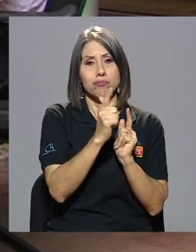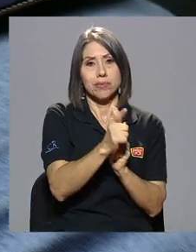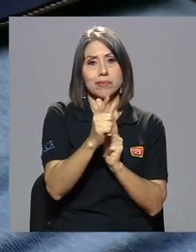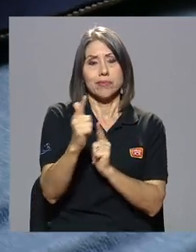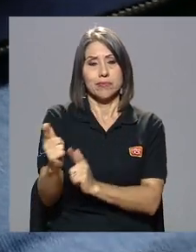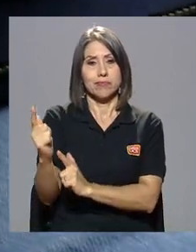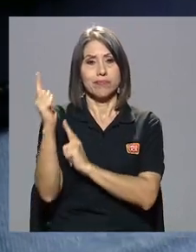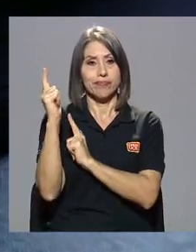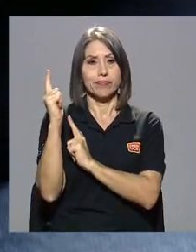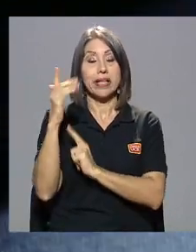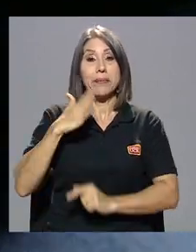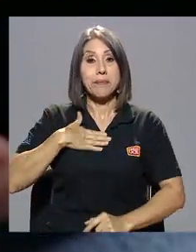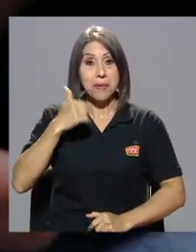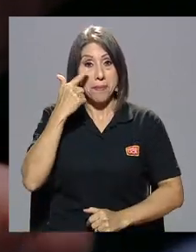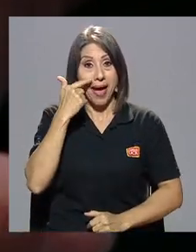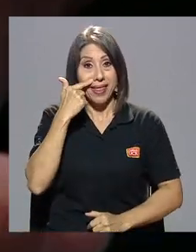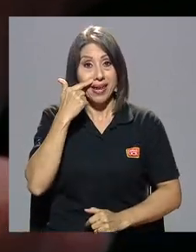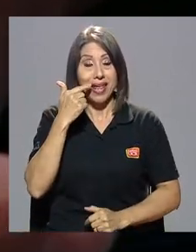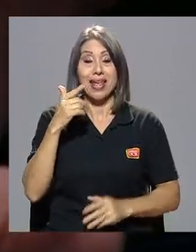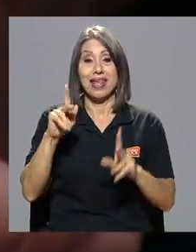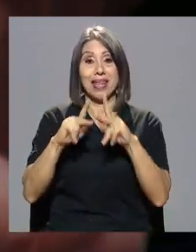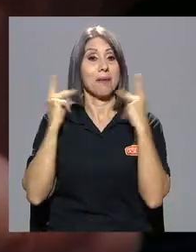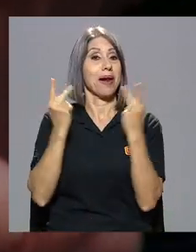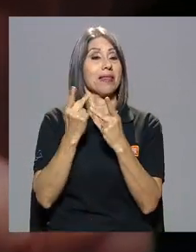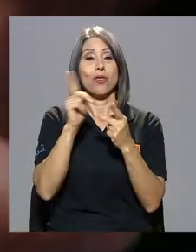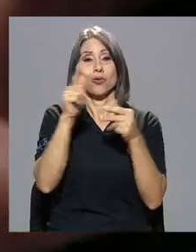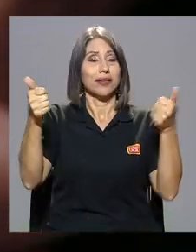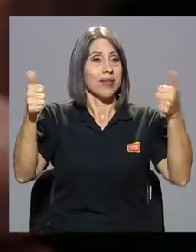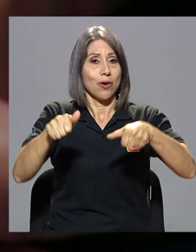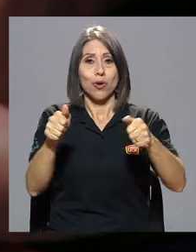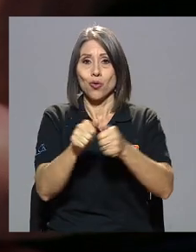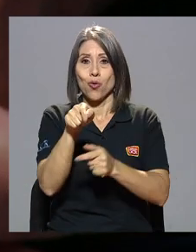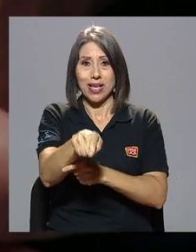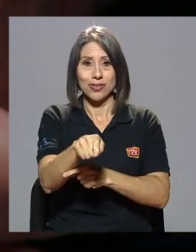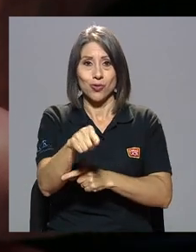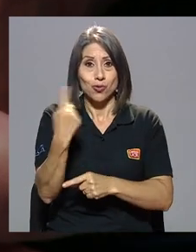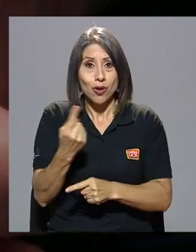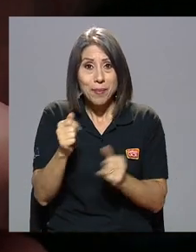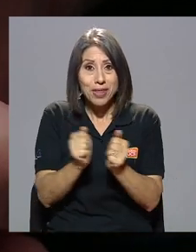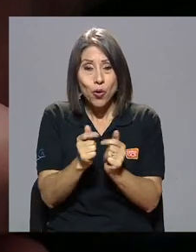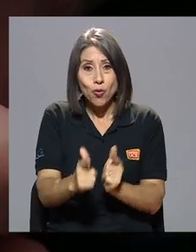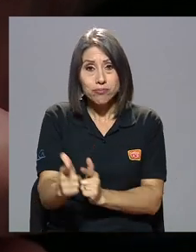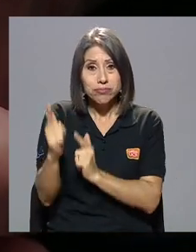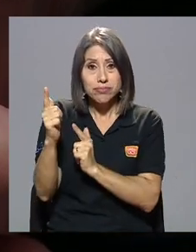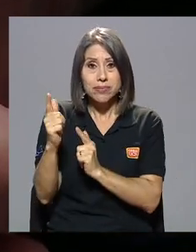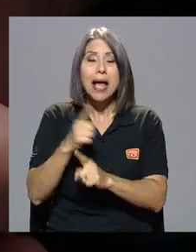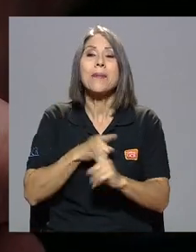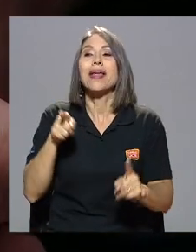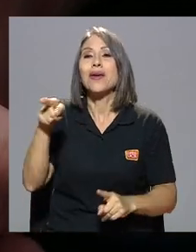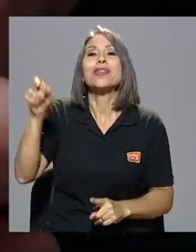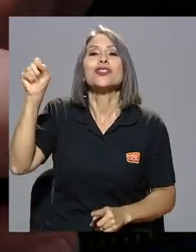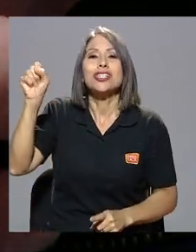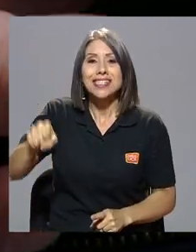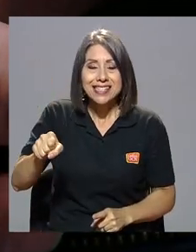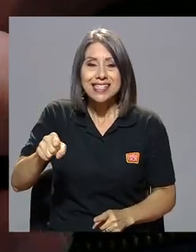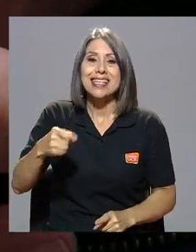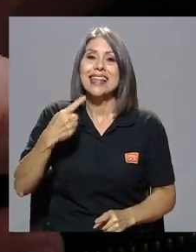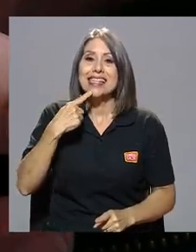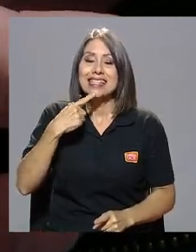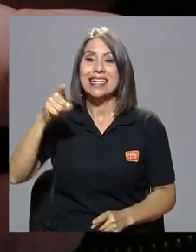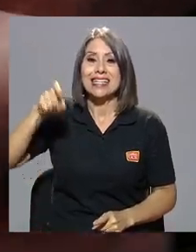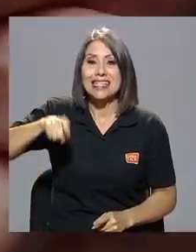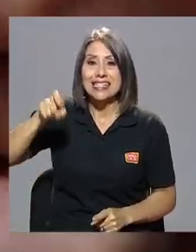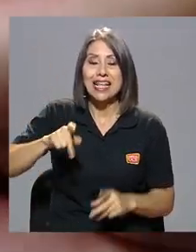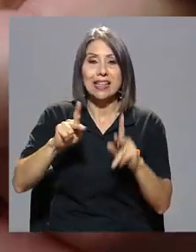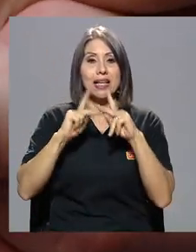armada y mi padre y el partido no estaban de acuerdo con esto entonces pero sí con la necesidad de que el